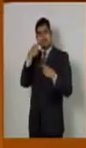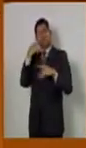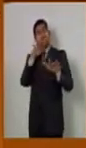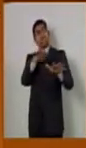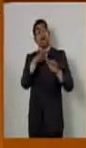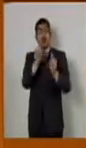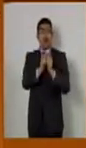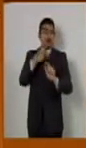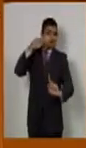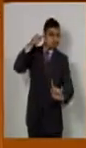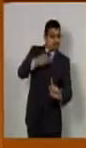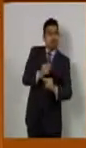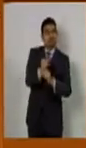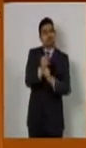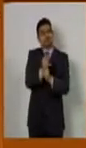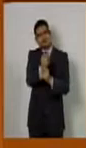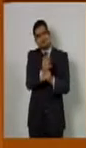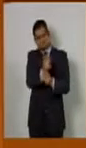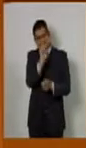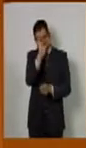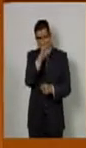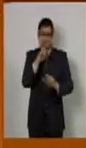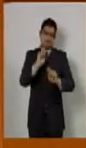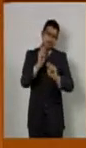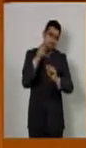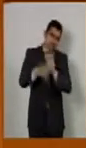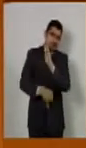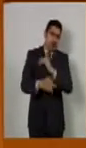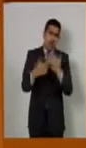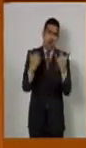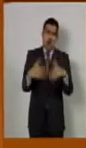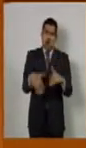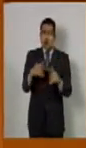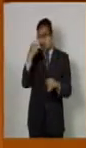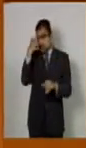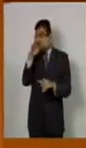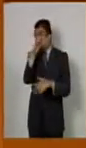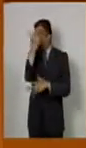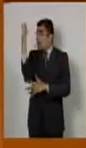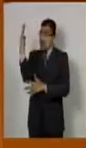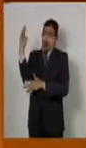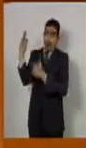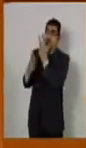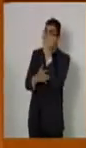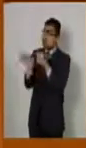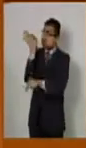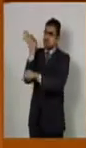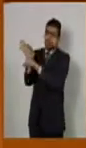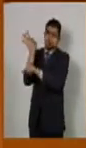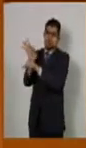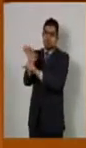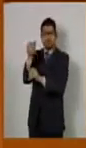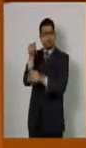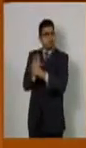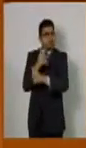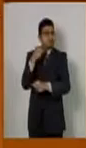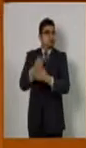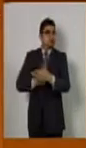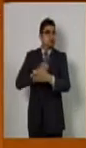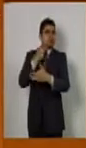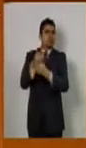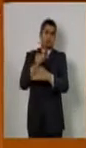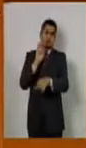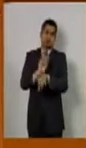científica y la lucha por la protección del medio ambiente. Pocos nombres